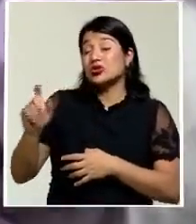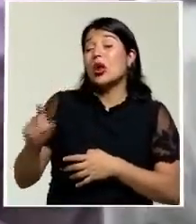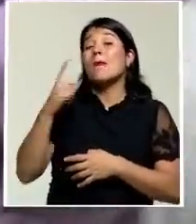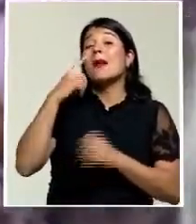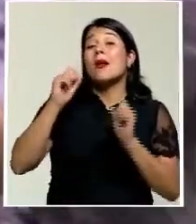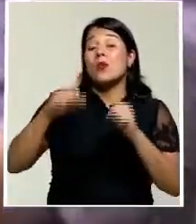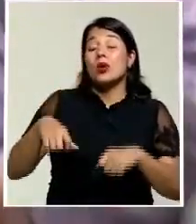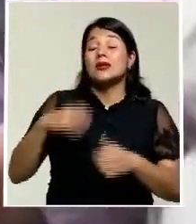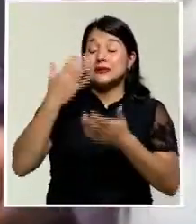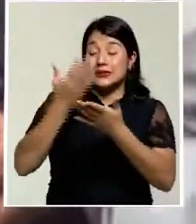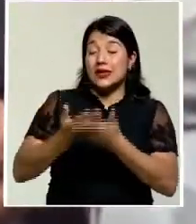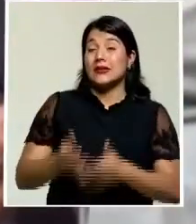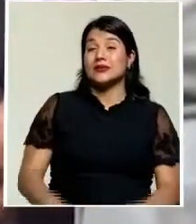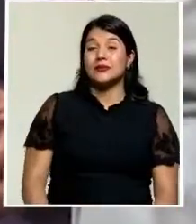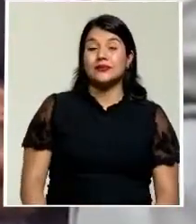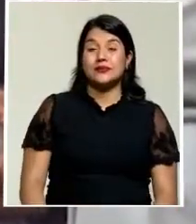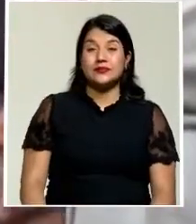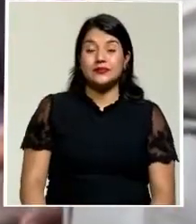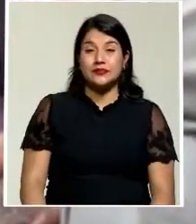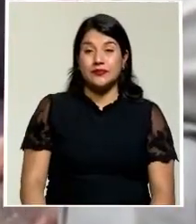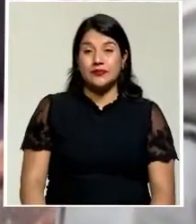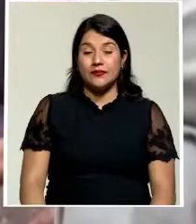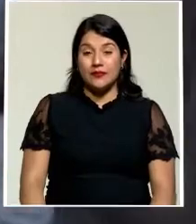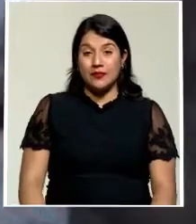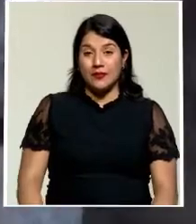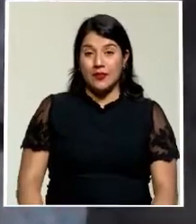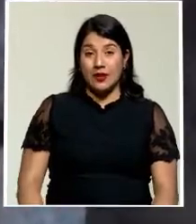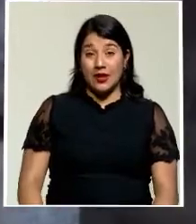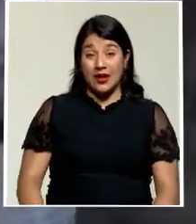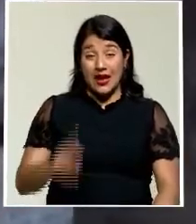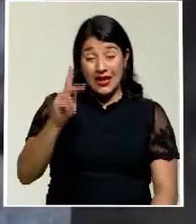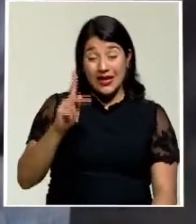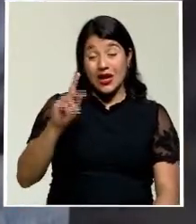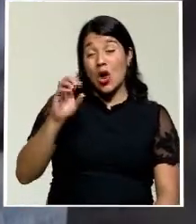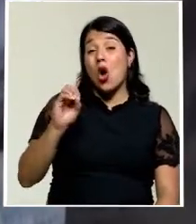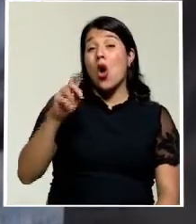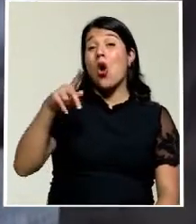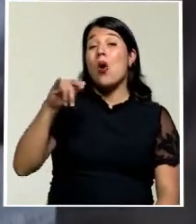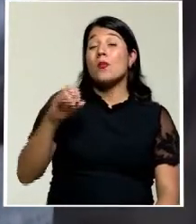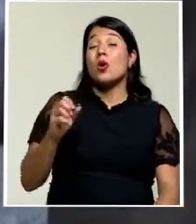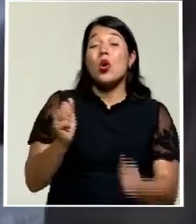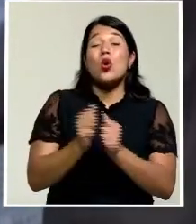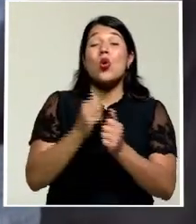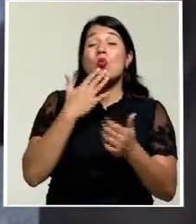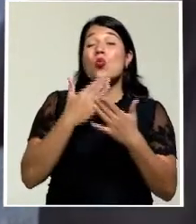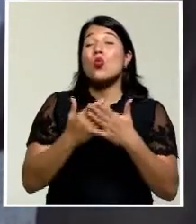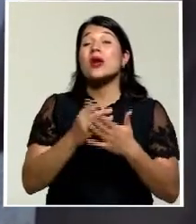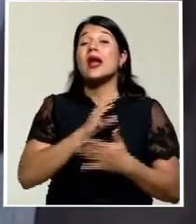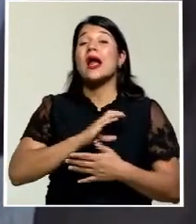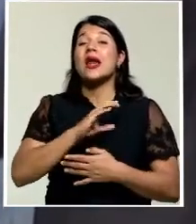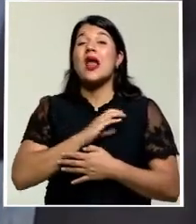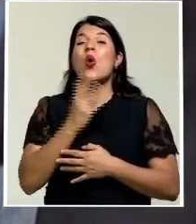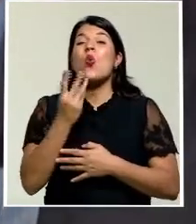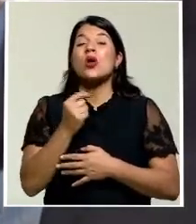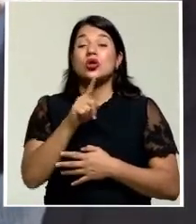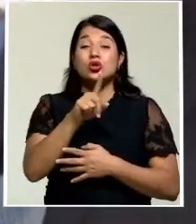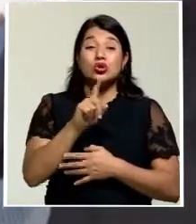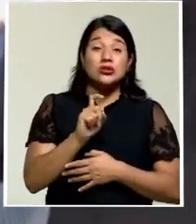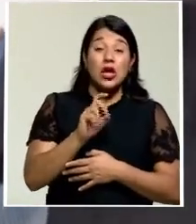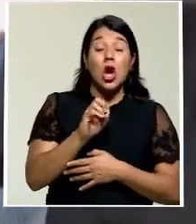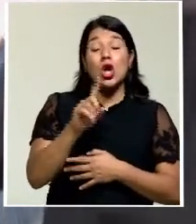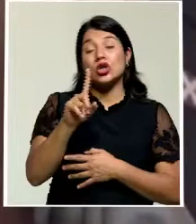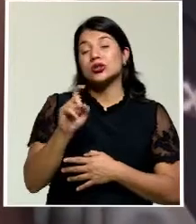llegar al mercado europeo. El kilo de opio de la mejor calidad vale ahora el equivalente a unos 100 o 150 dólares.